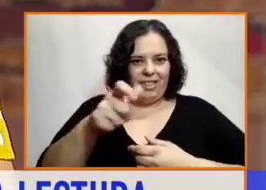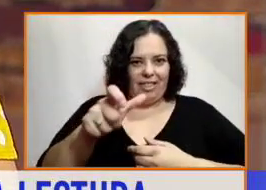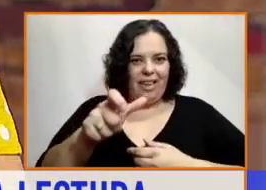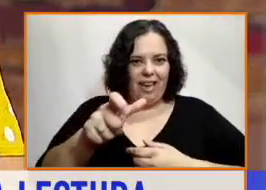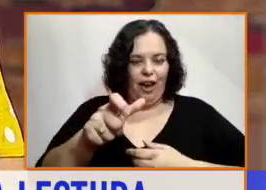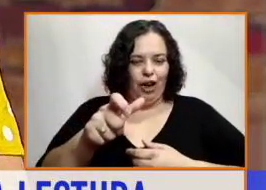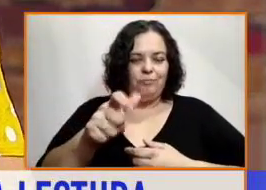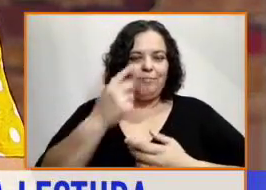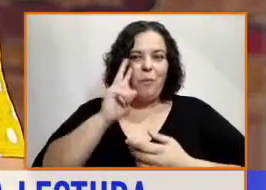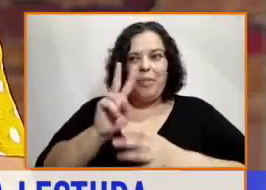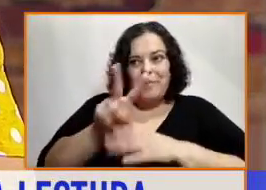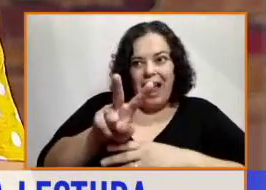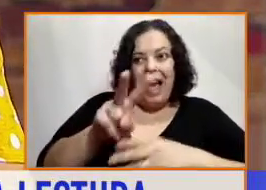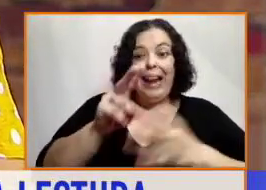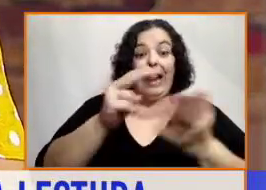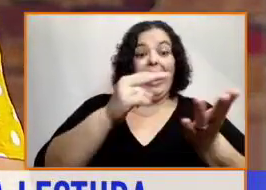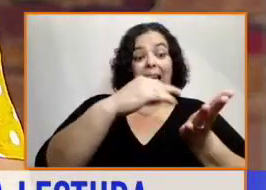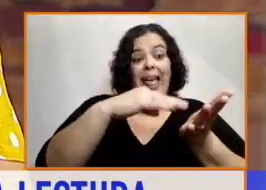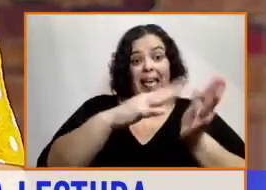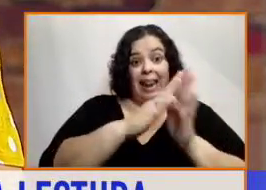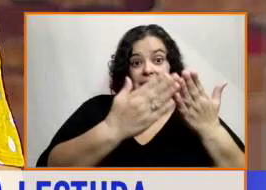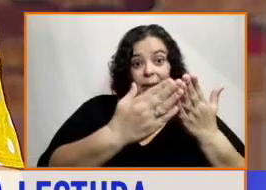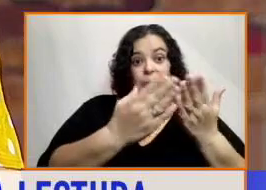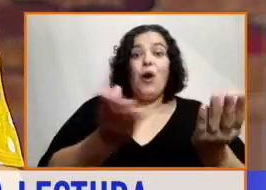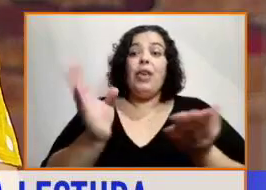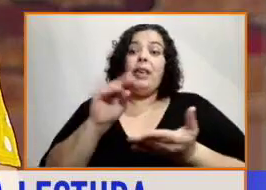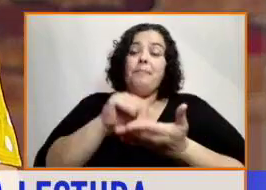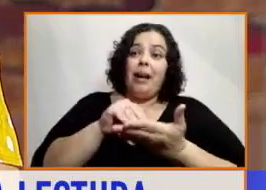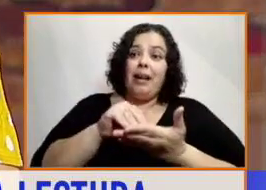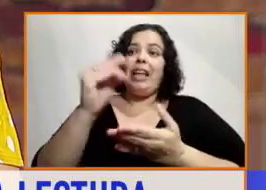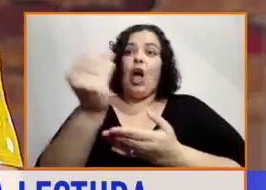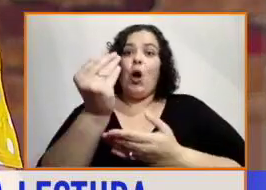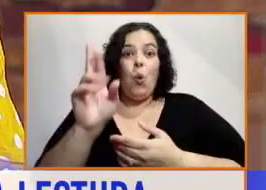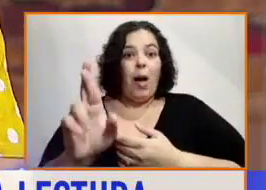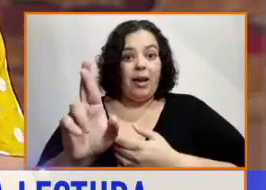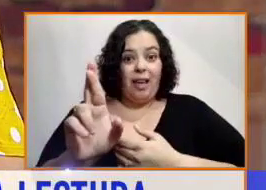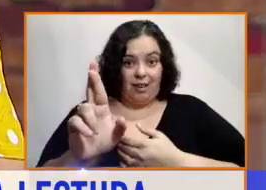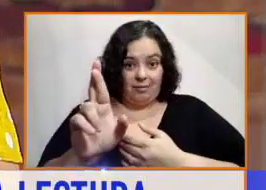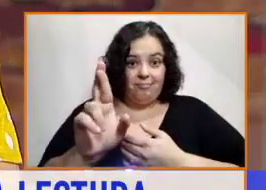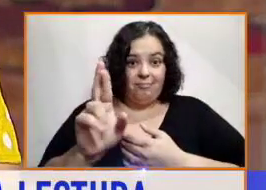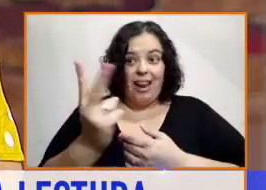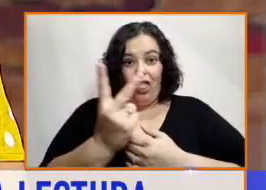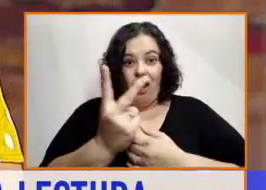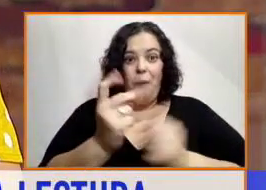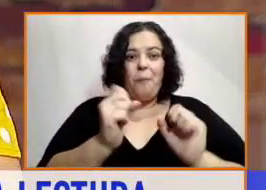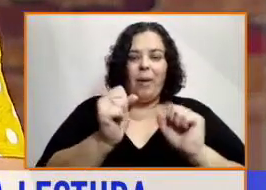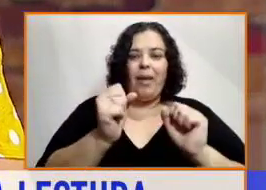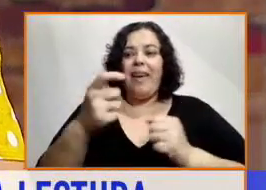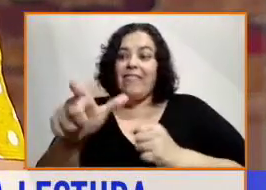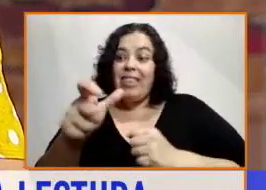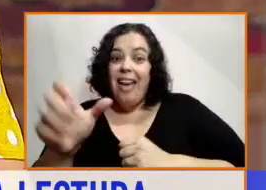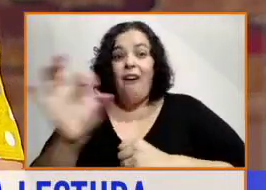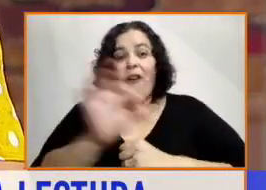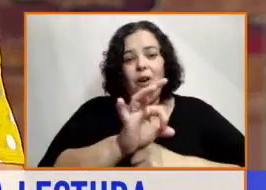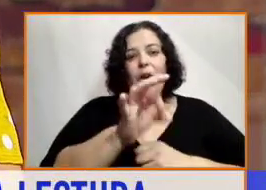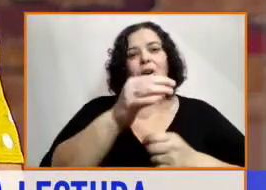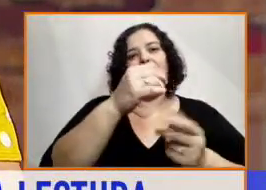consigue? A partir de mañana, porque en realidad la distribución se está haciendo hoy, pero a partir de mañana en todas las librerías. Buenísimo.